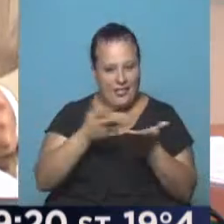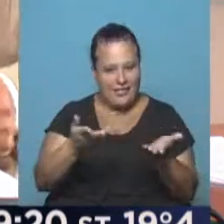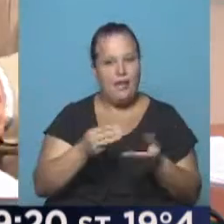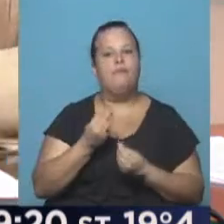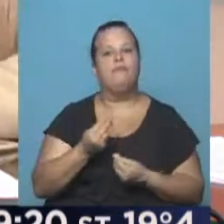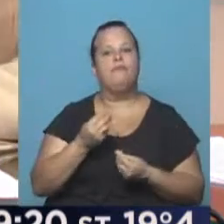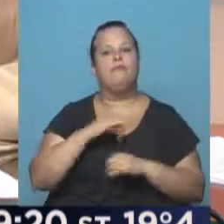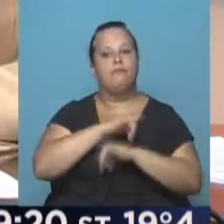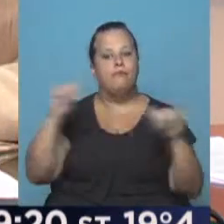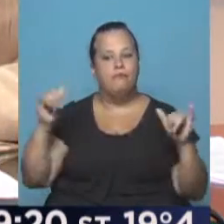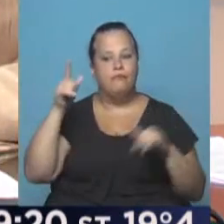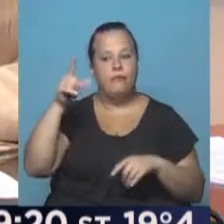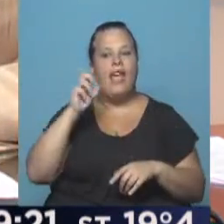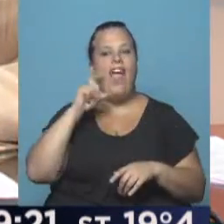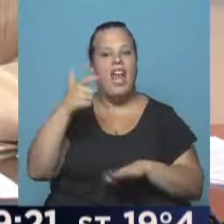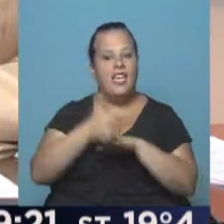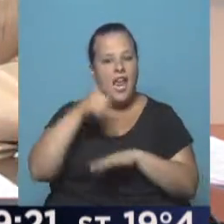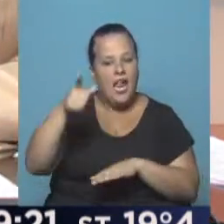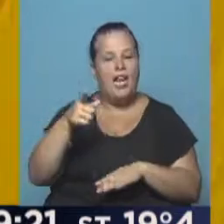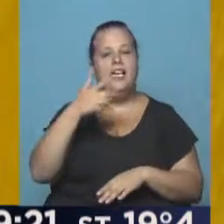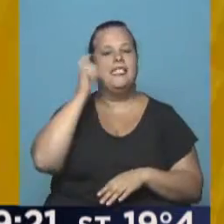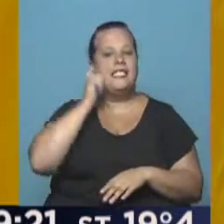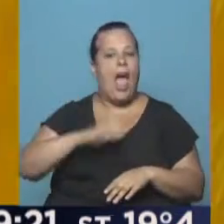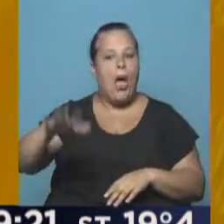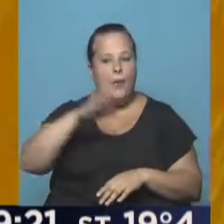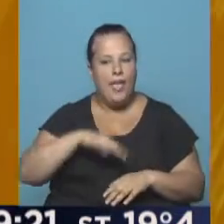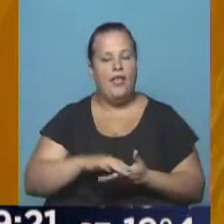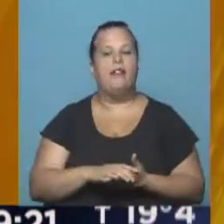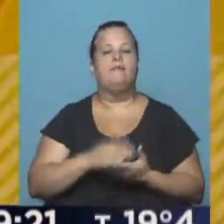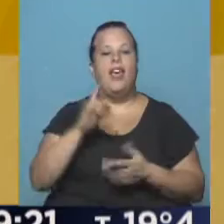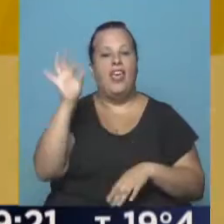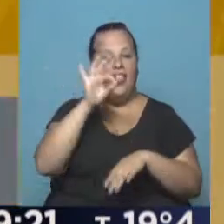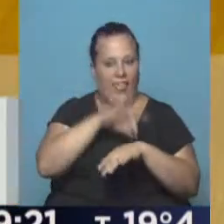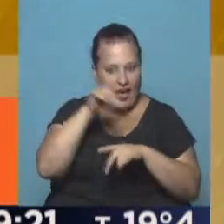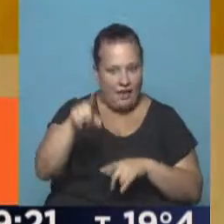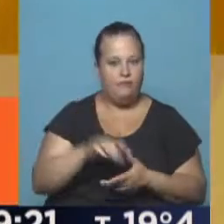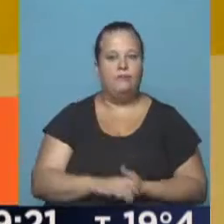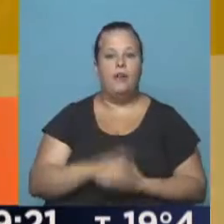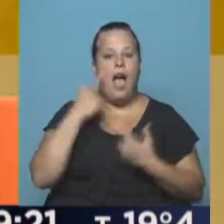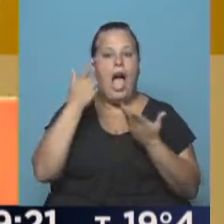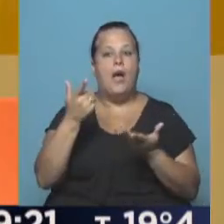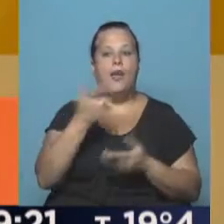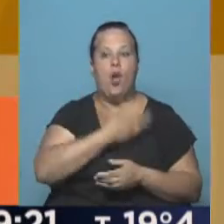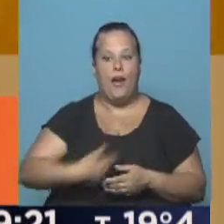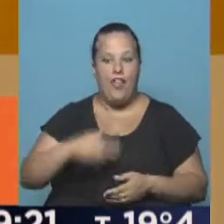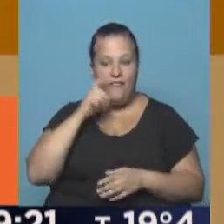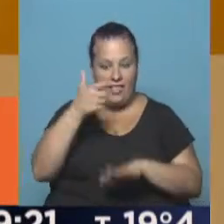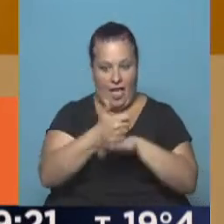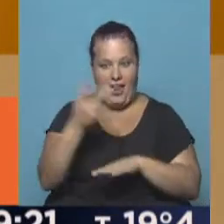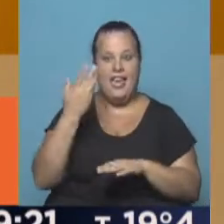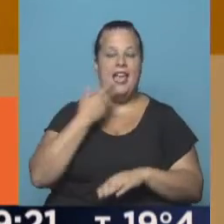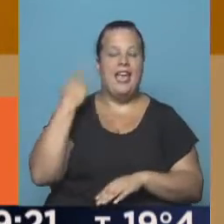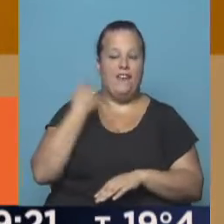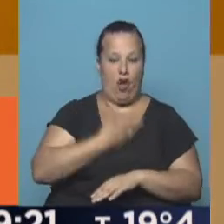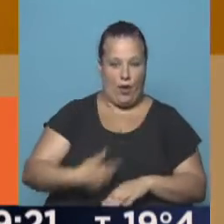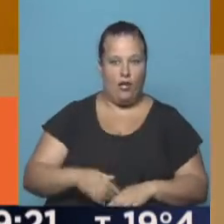Nos vamos a un anuncio de Daniel Castaño en nuestro móvil desde Saavedra y en Dengue allí. Sí, le escuchamos a la abonadora, está ahí, al jefe de gobierno.